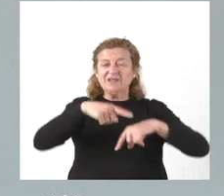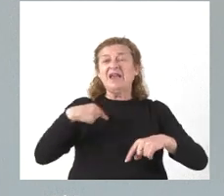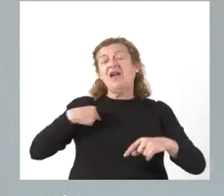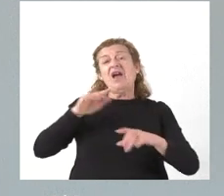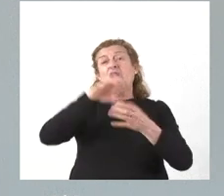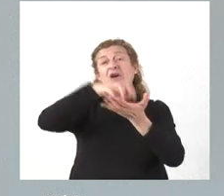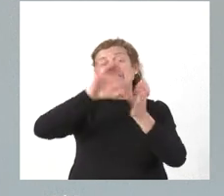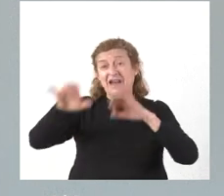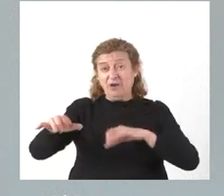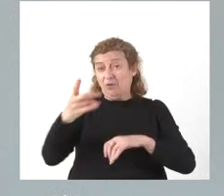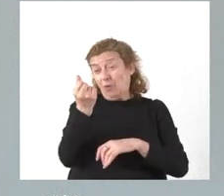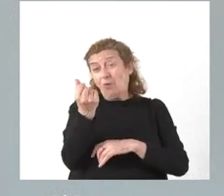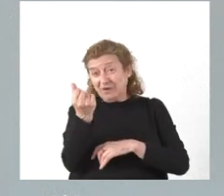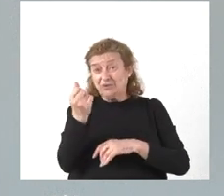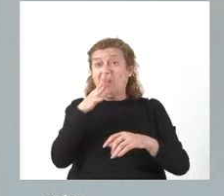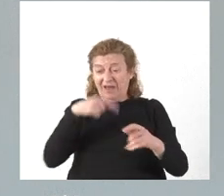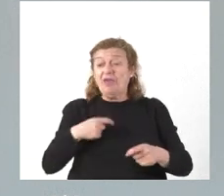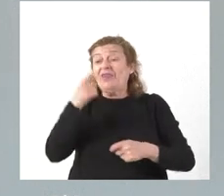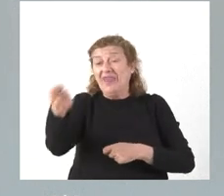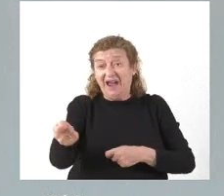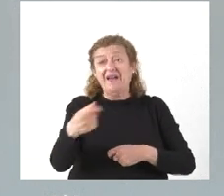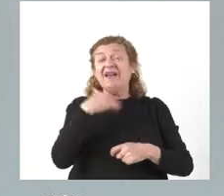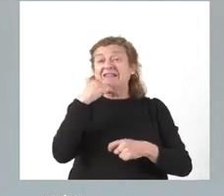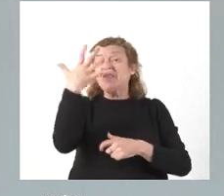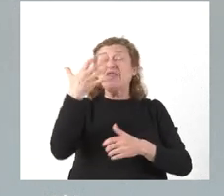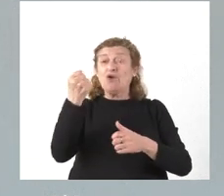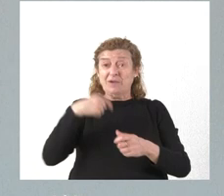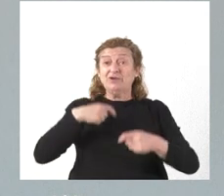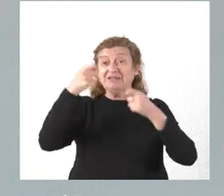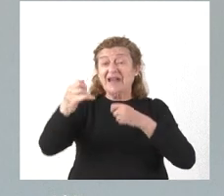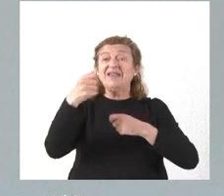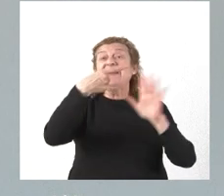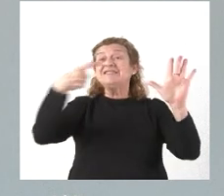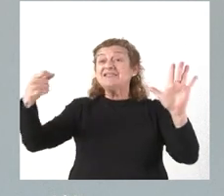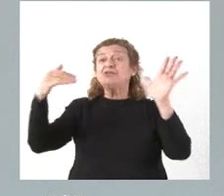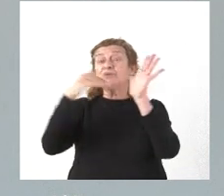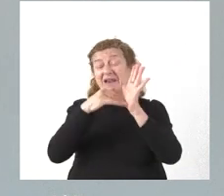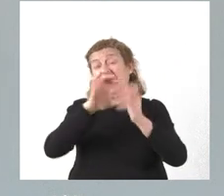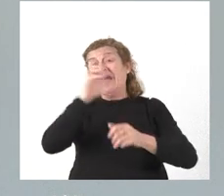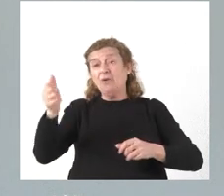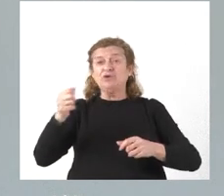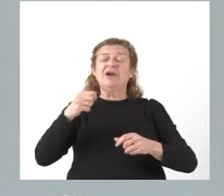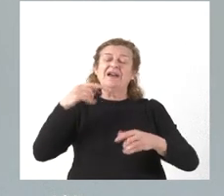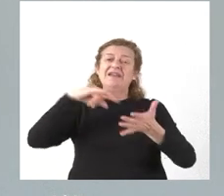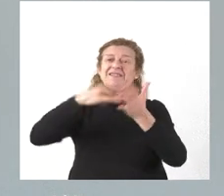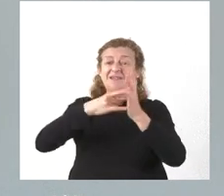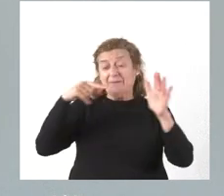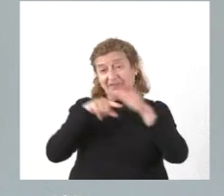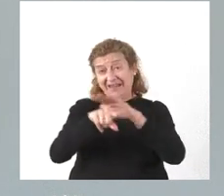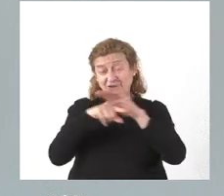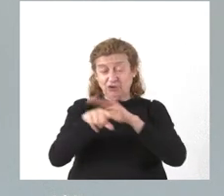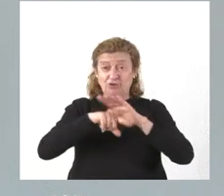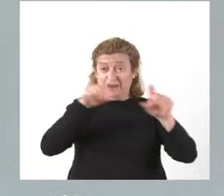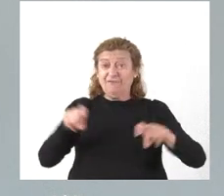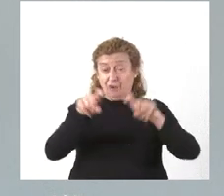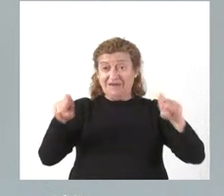ha supuesto para el día de hoy inyectar 5 millones a los concesionarios y 600.000 euros al sistema de gestión informático del